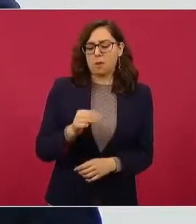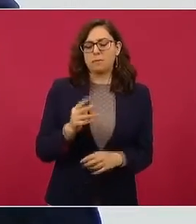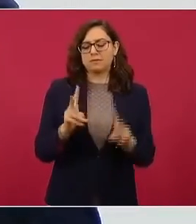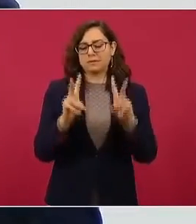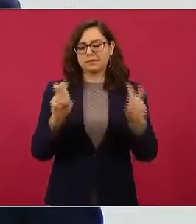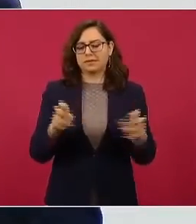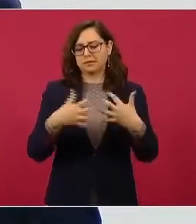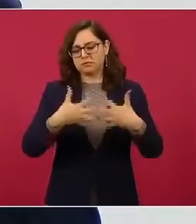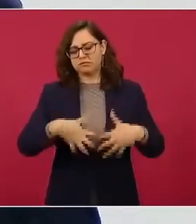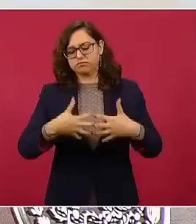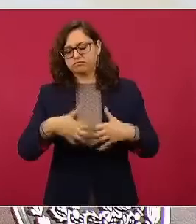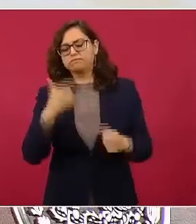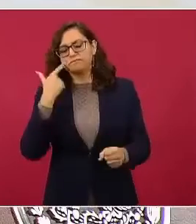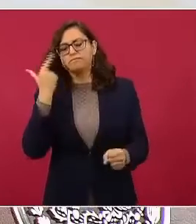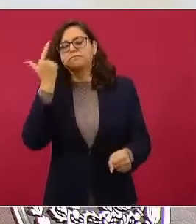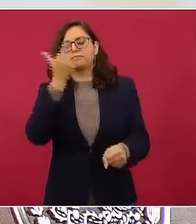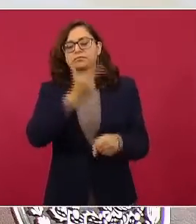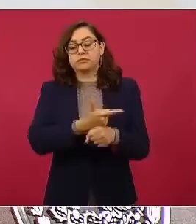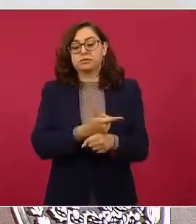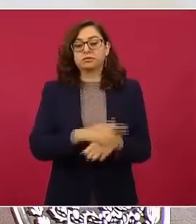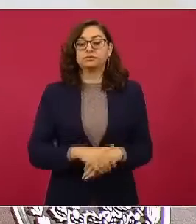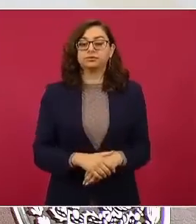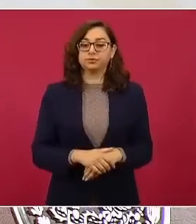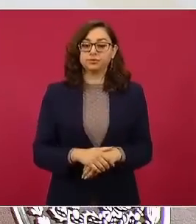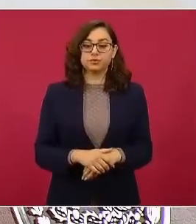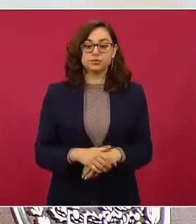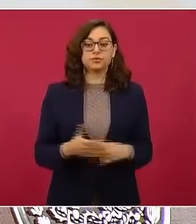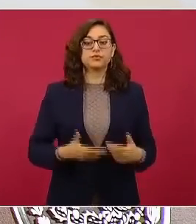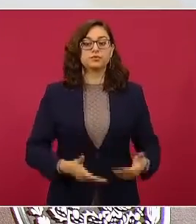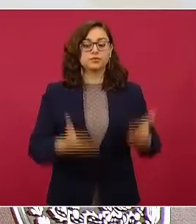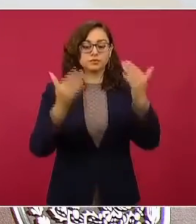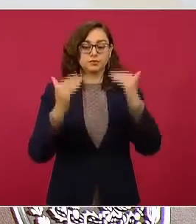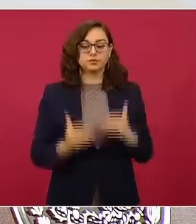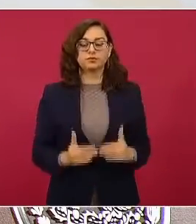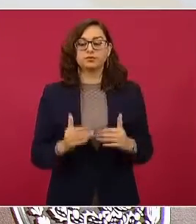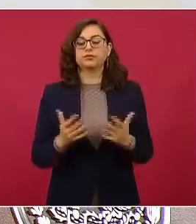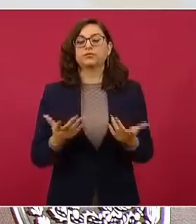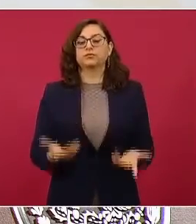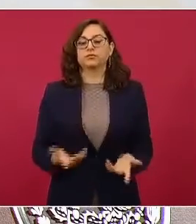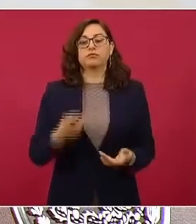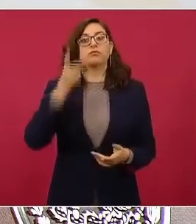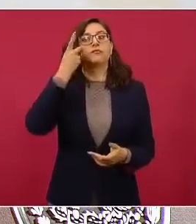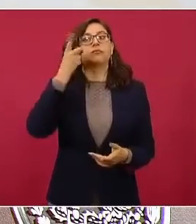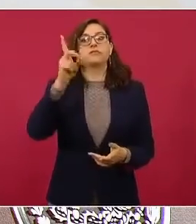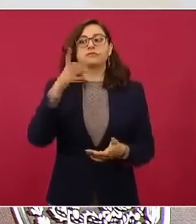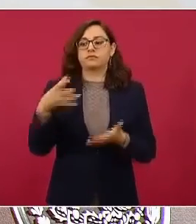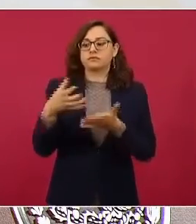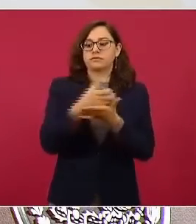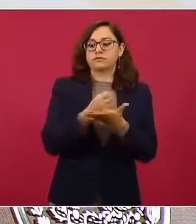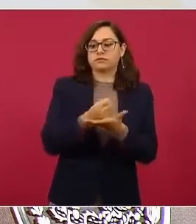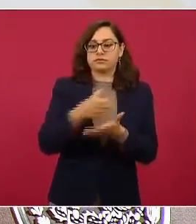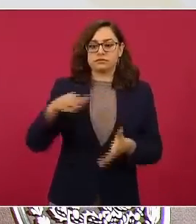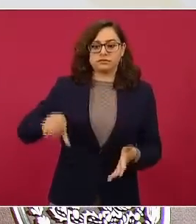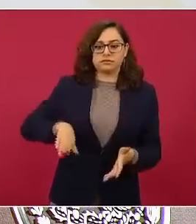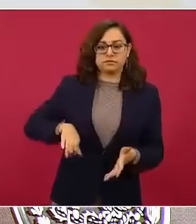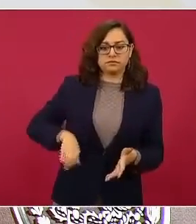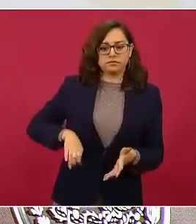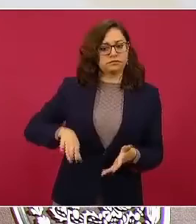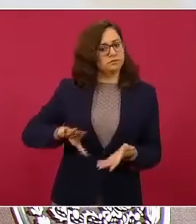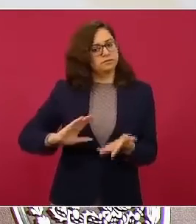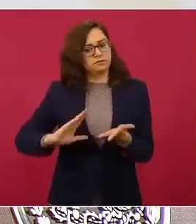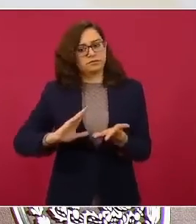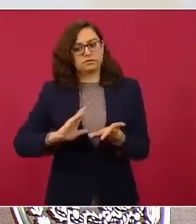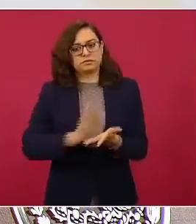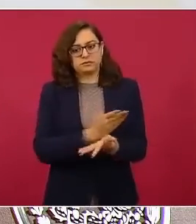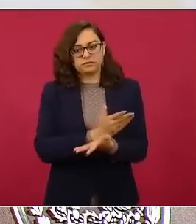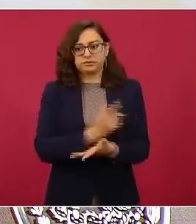para este tema. Las más baratas, sin tomar en cuenta el margen, esto sí es el precio que paga el consumidor y que lo